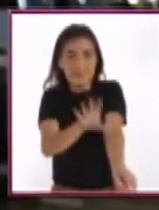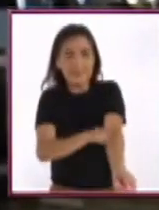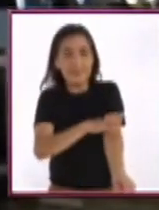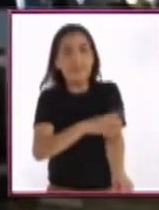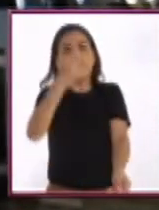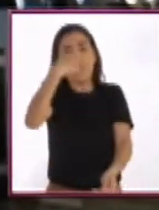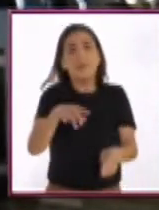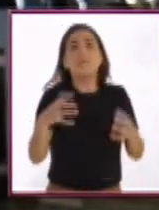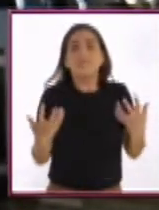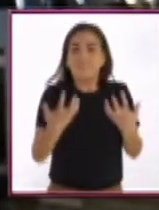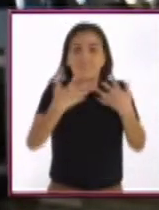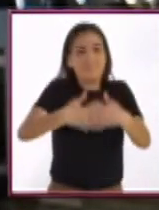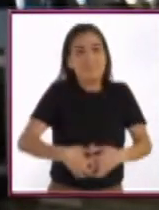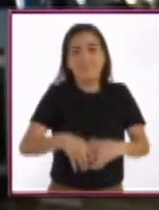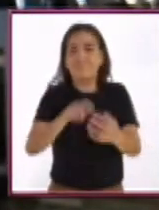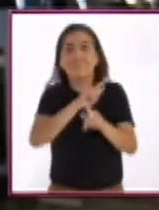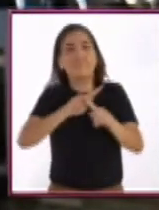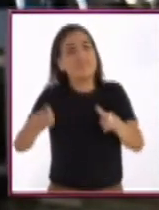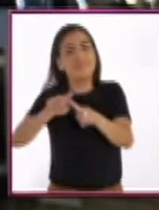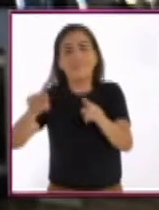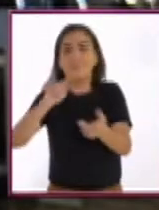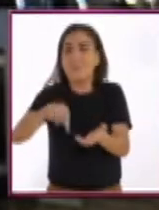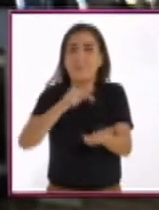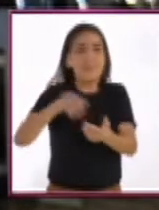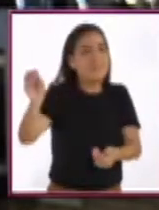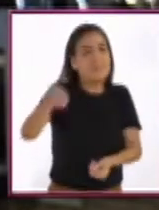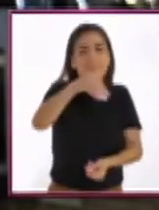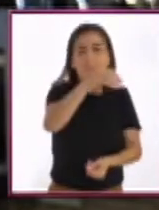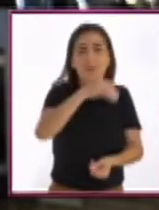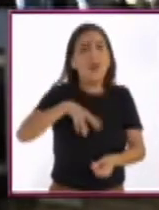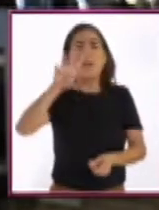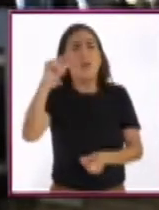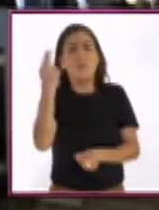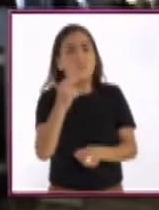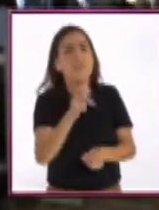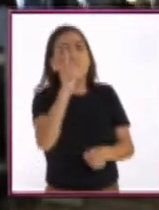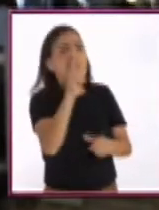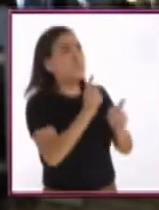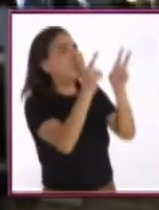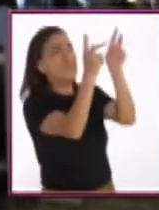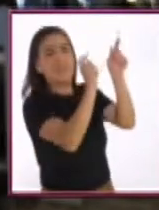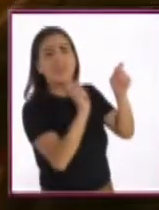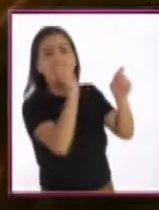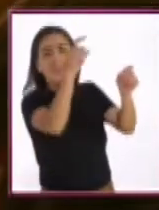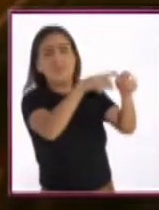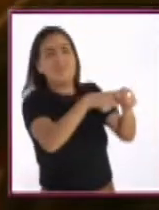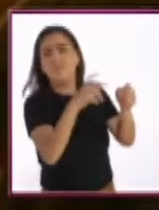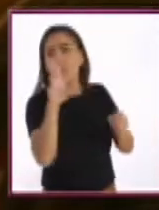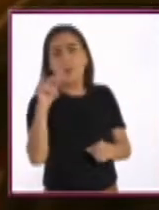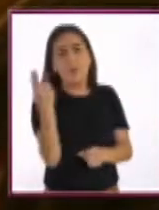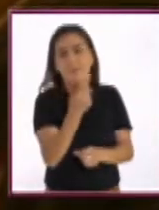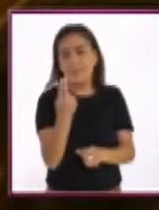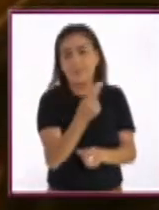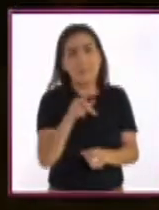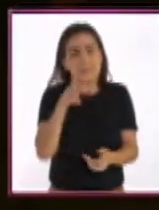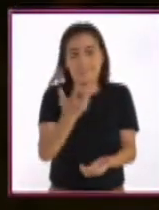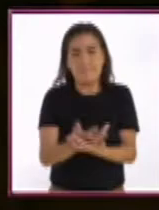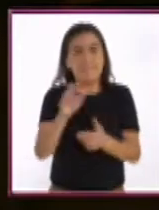también de ahí sale la otra parte de la energía para poder dar funciones en cualquier lugar, sin necesidad de colgarnos de ninguna fuente de electricidad.